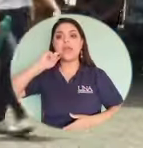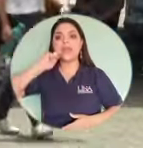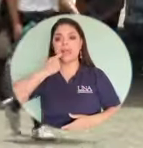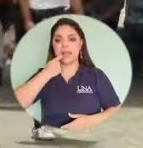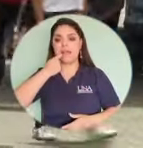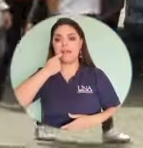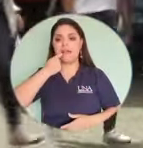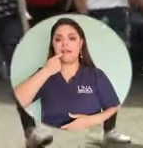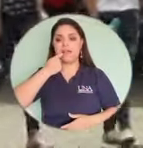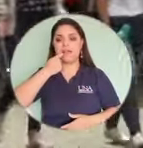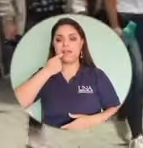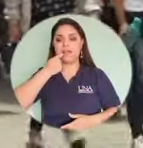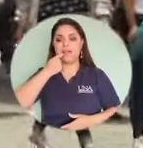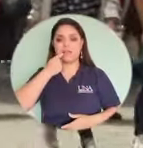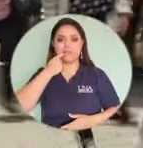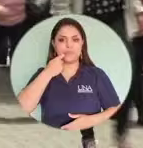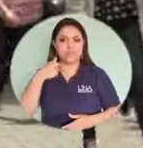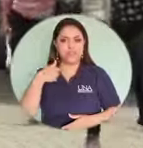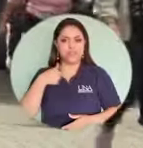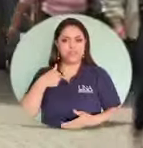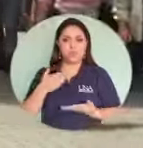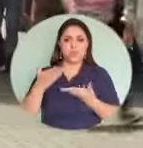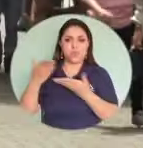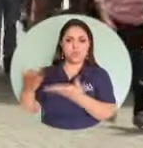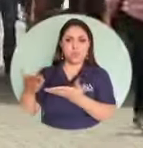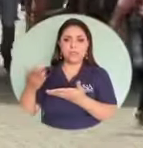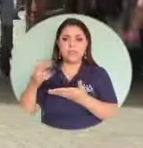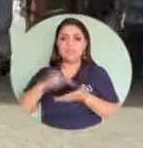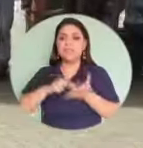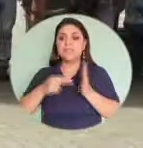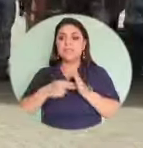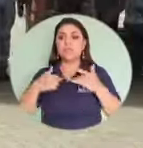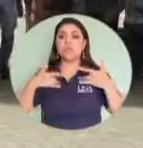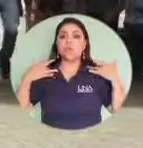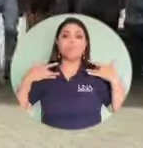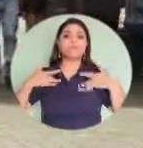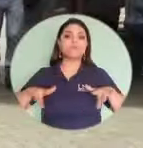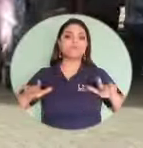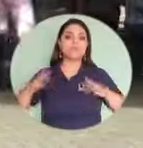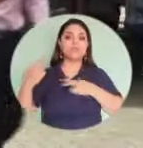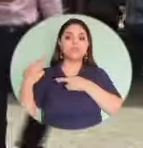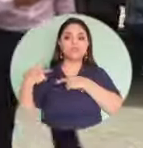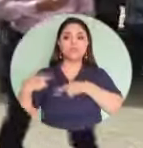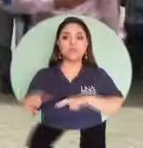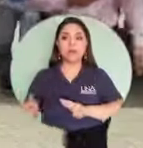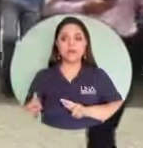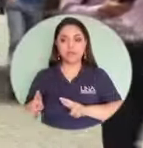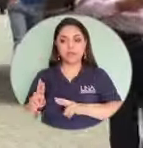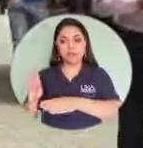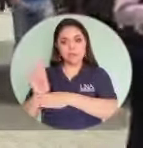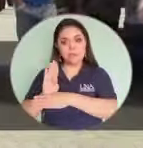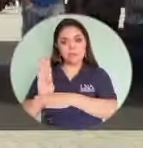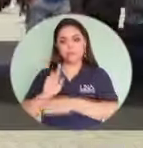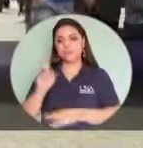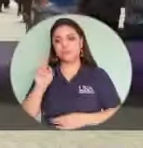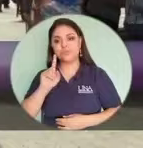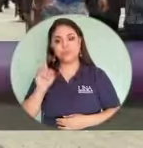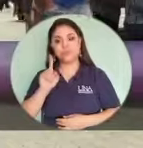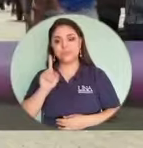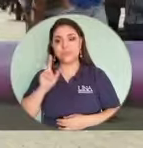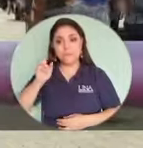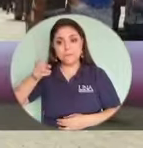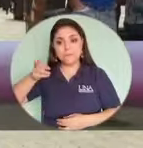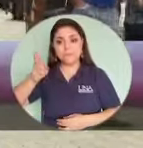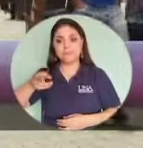clave no me va a eximir a mí de responsabilidad ante un banco, inclusive